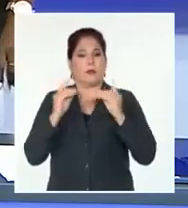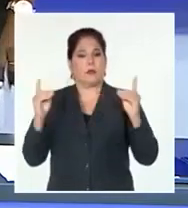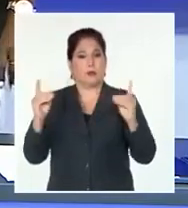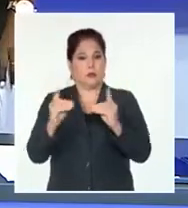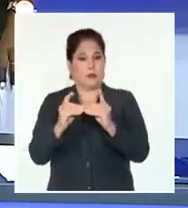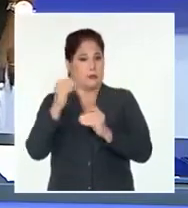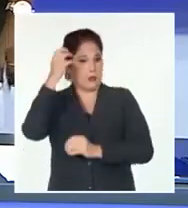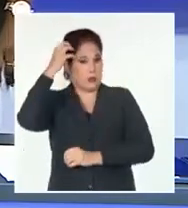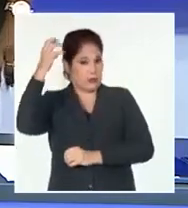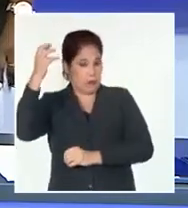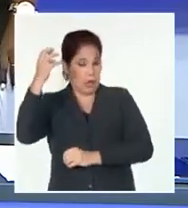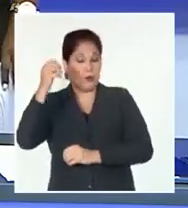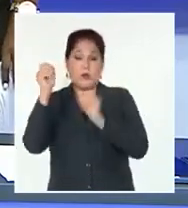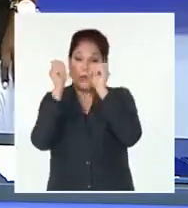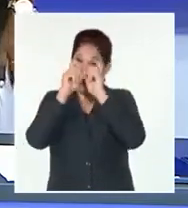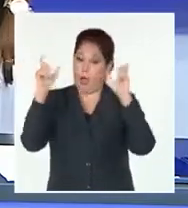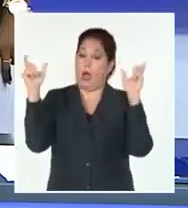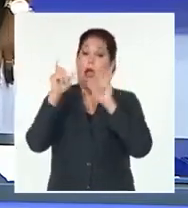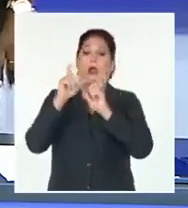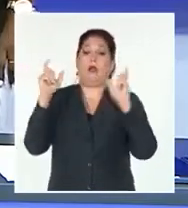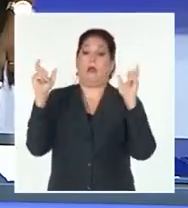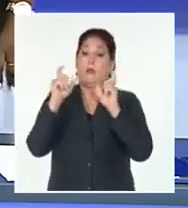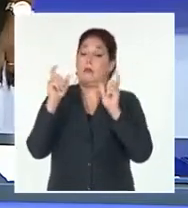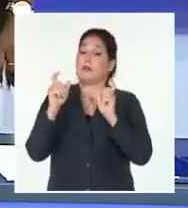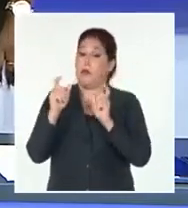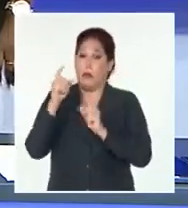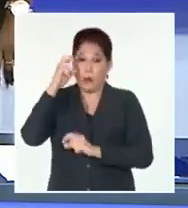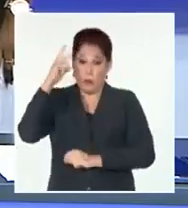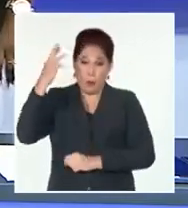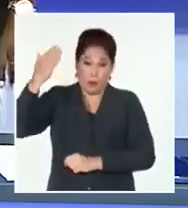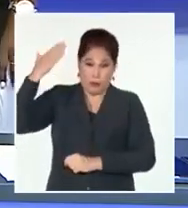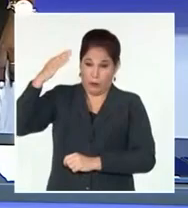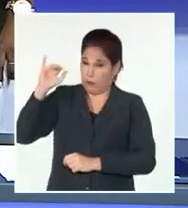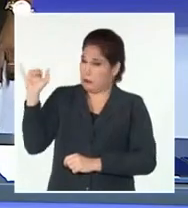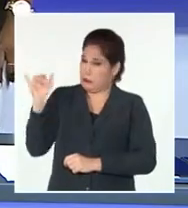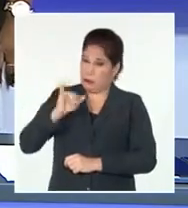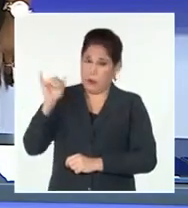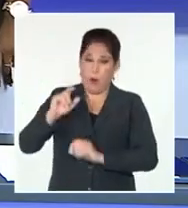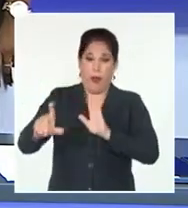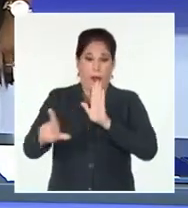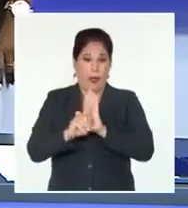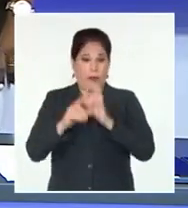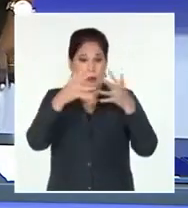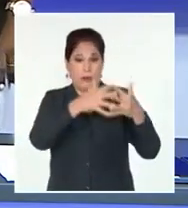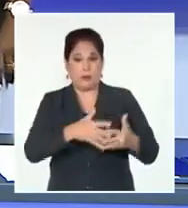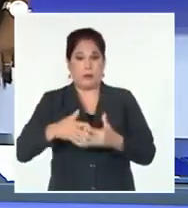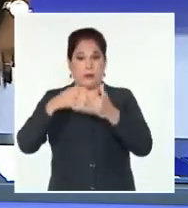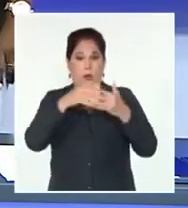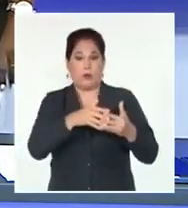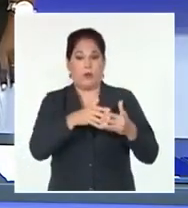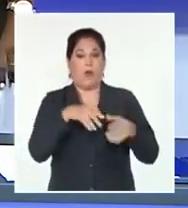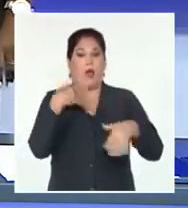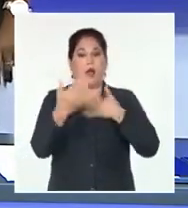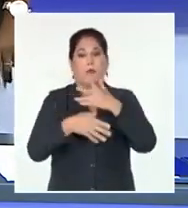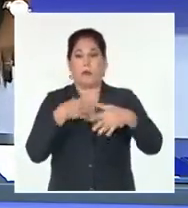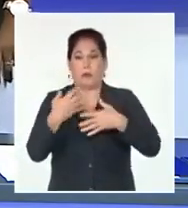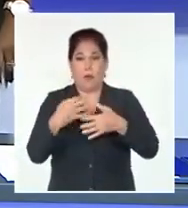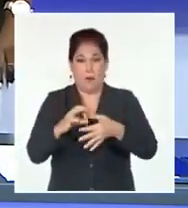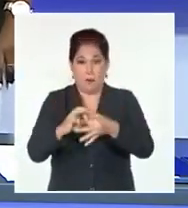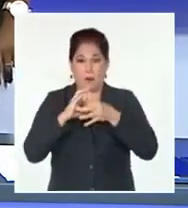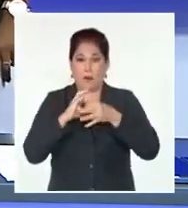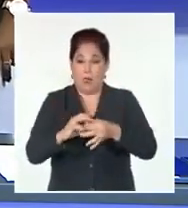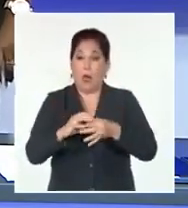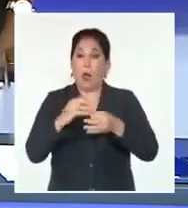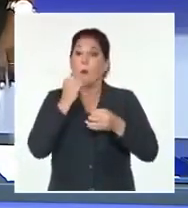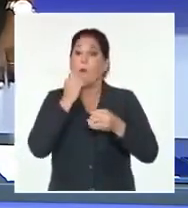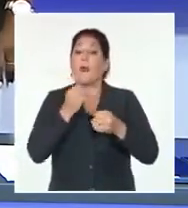alertado que la conducta permisiva de las agencias de cumplimiento de la ley de los Estados Unidos frente a acciones violentas pueden estimular